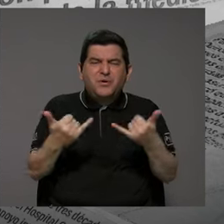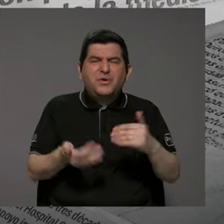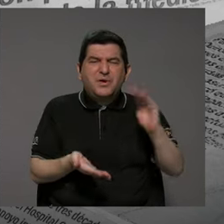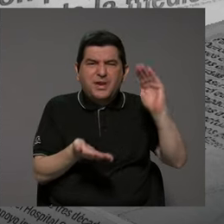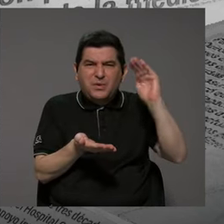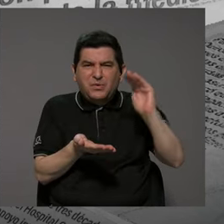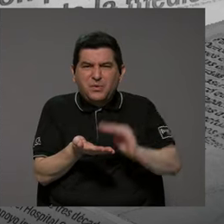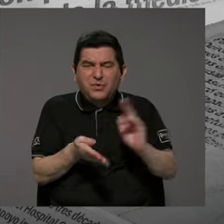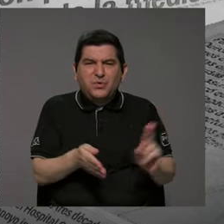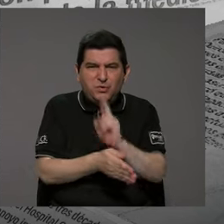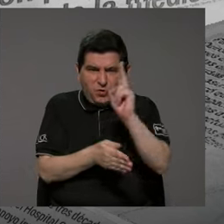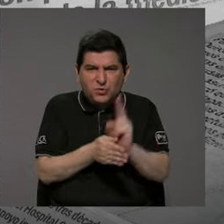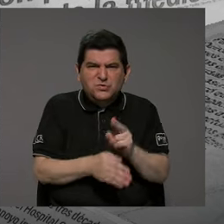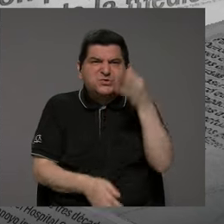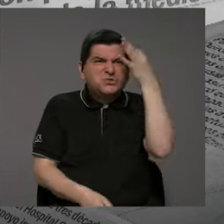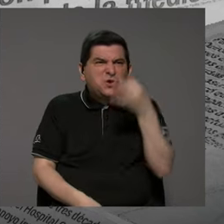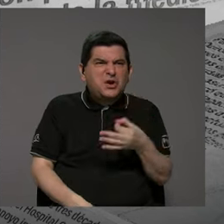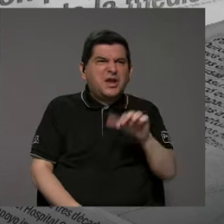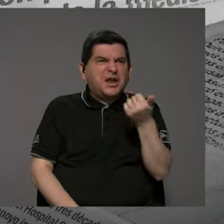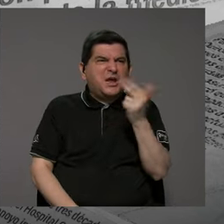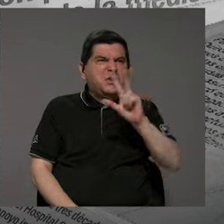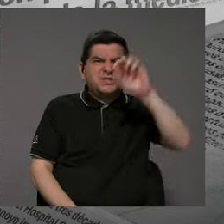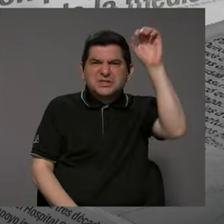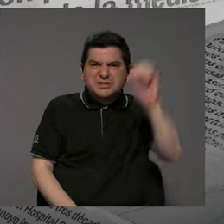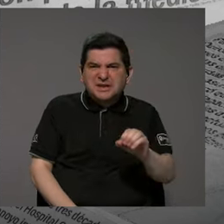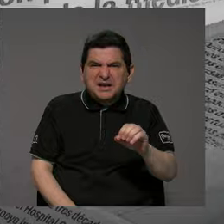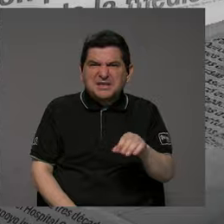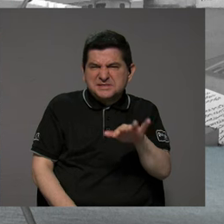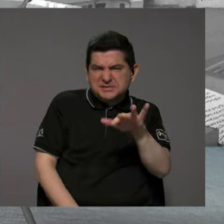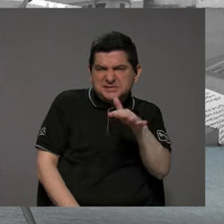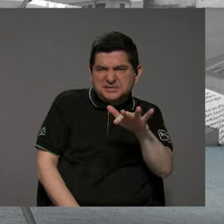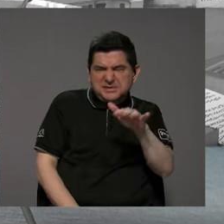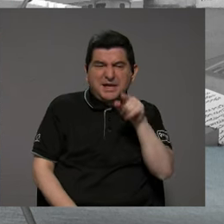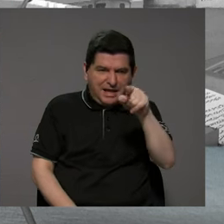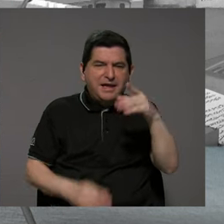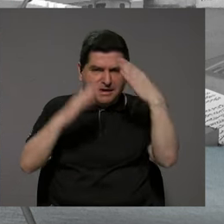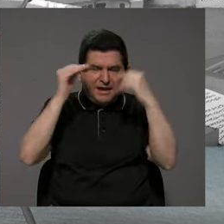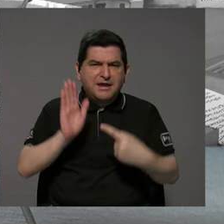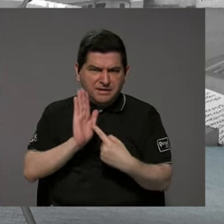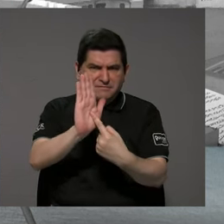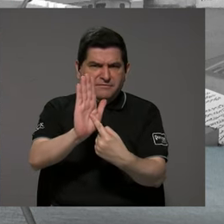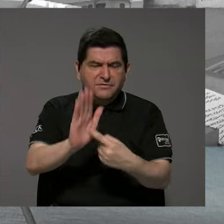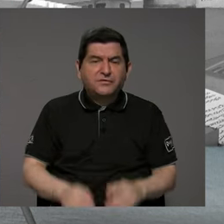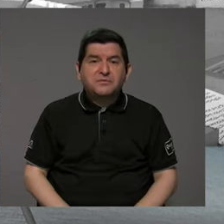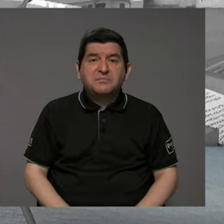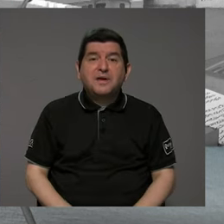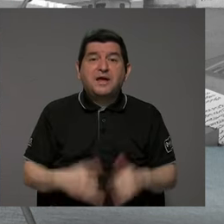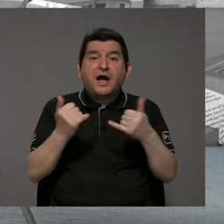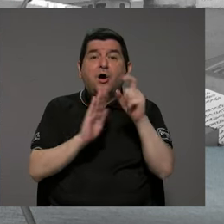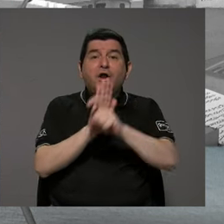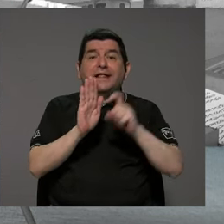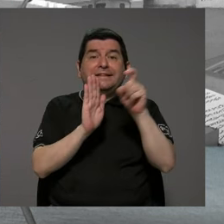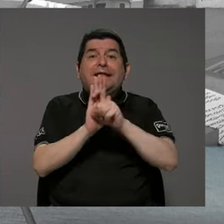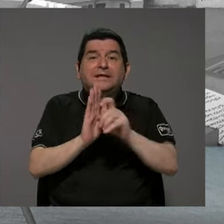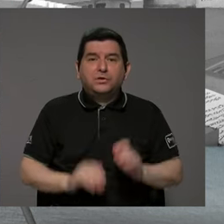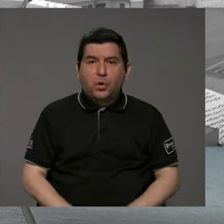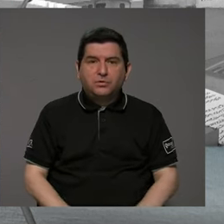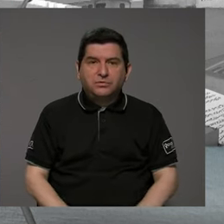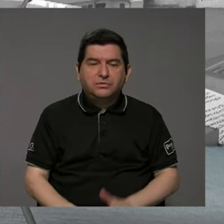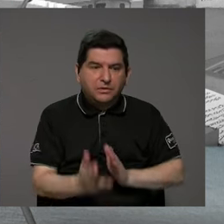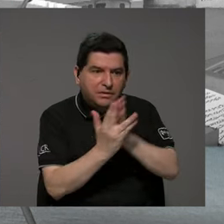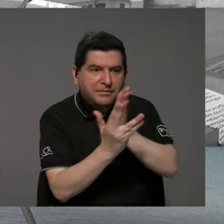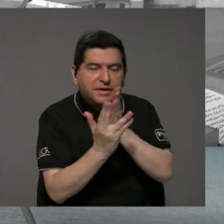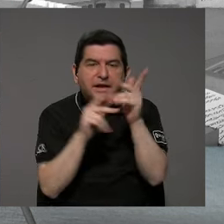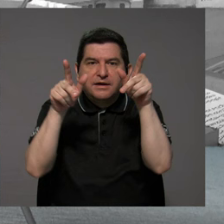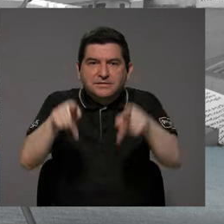Y ya tenemos, creo que era como un 13%, pero el dato correcto está ahí en el informe, que ya están en TikTok, por ejemplo, buscando llegar a esa